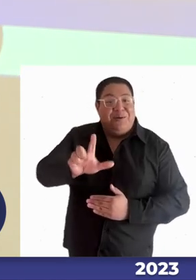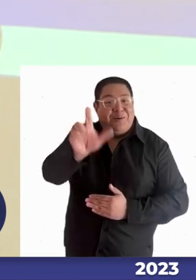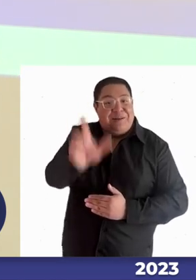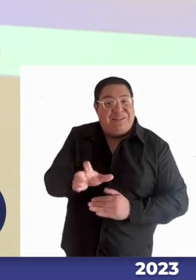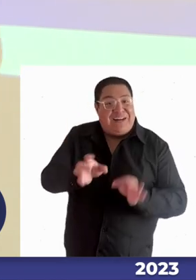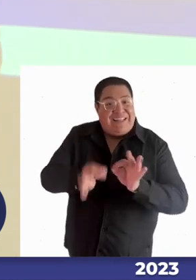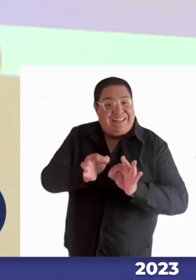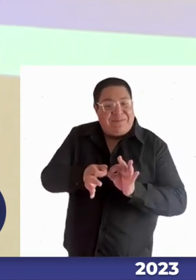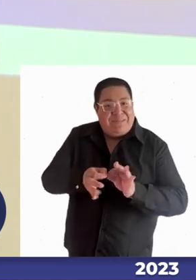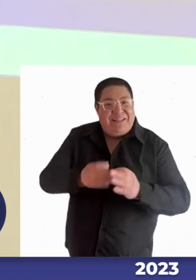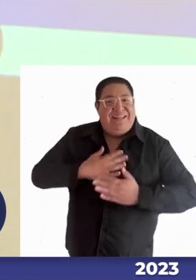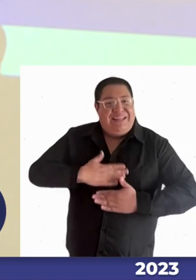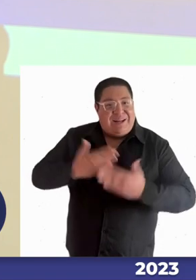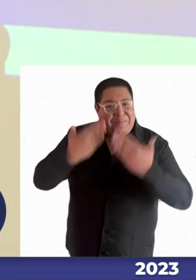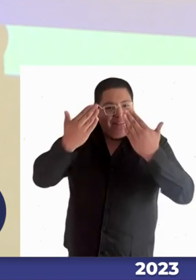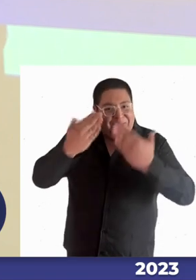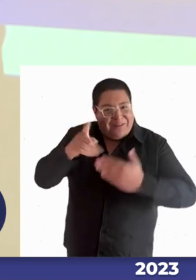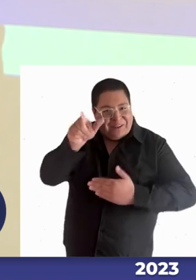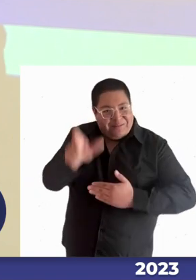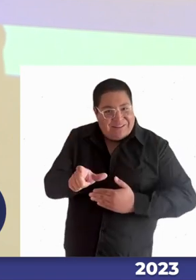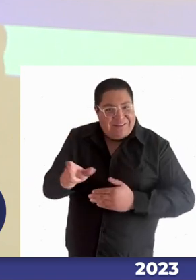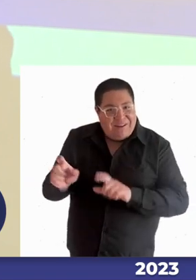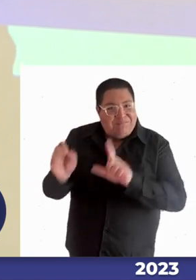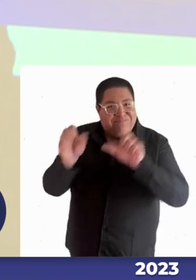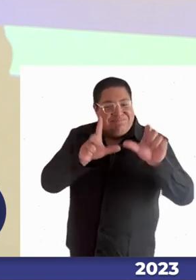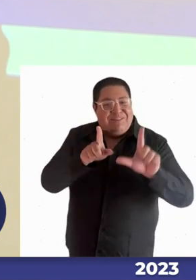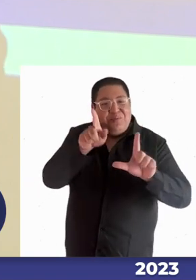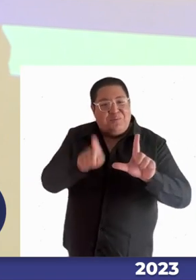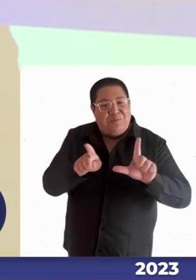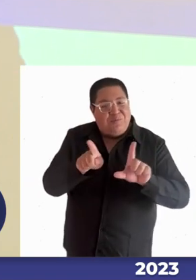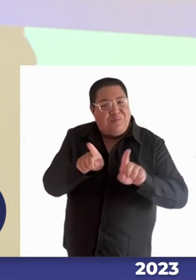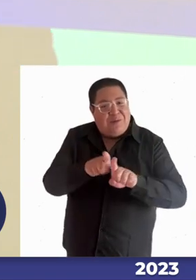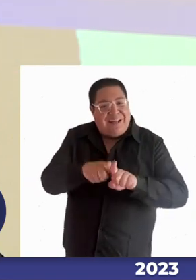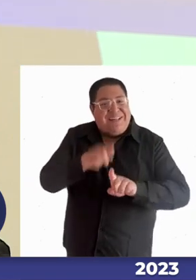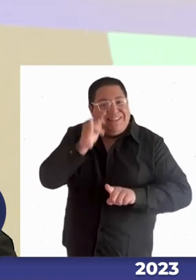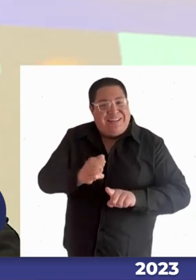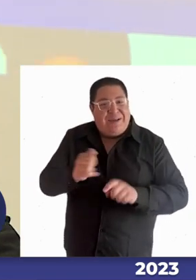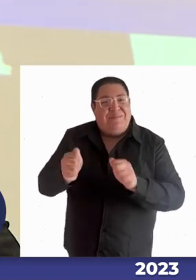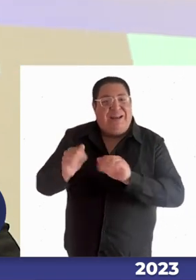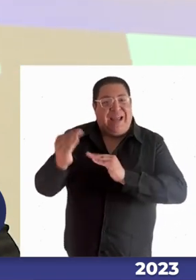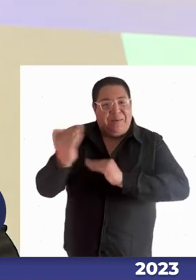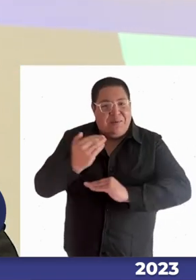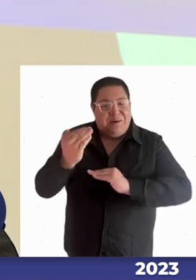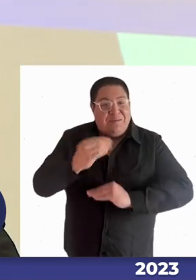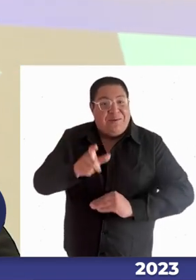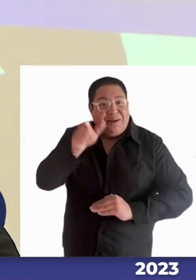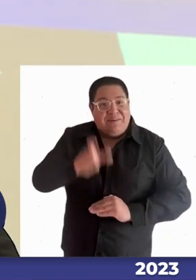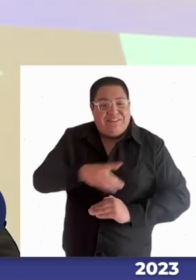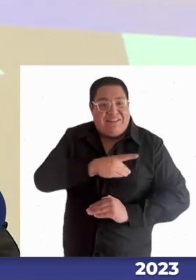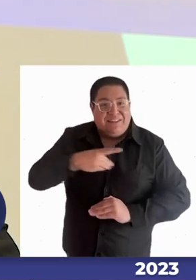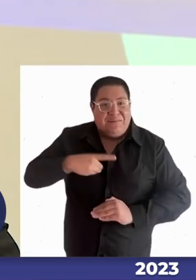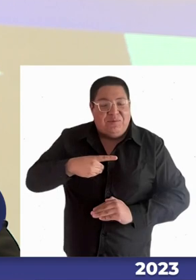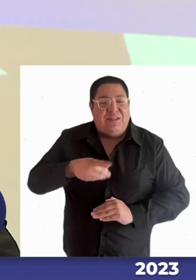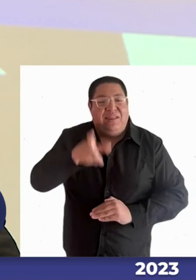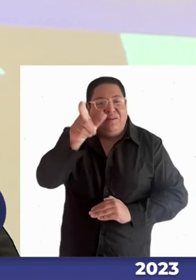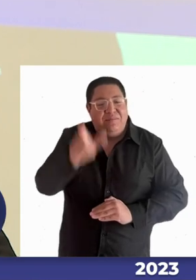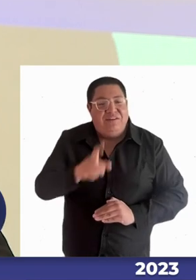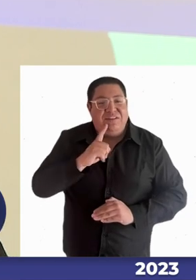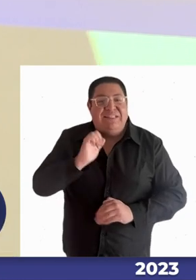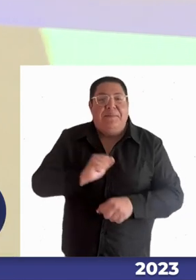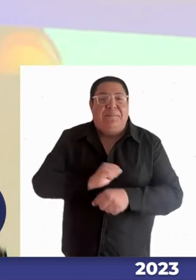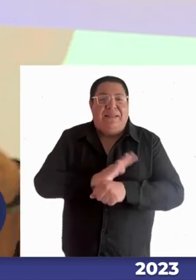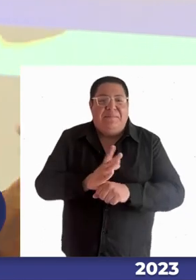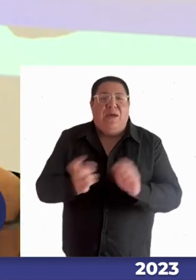en el día de hoy que también nos ha apoyado porque a propósito de lo que decía la diputada del Real para la pandemia realizamos muchos